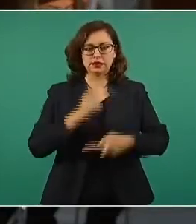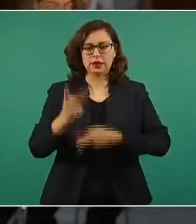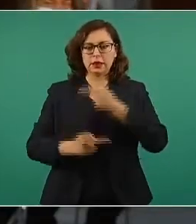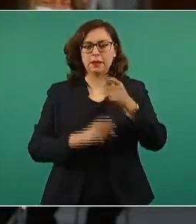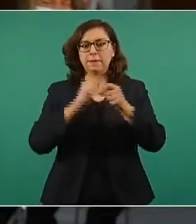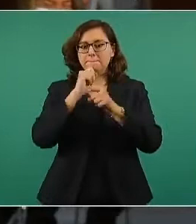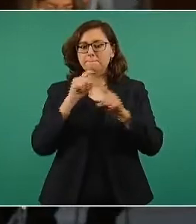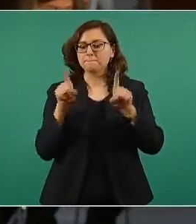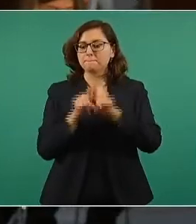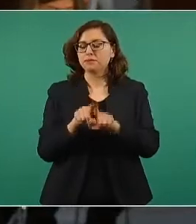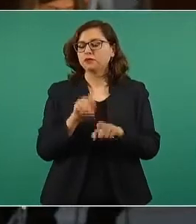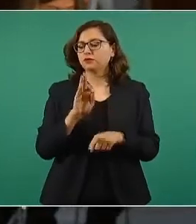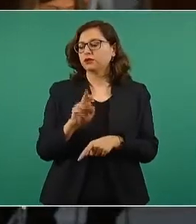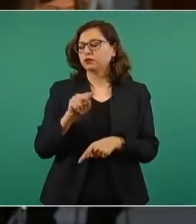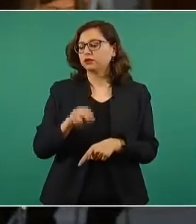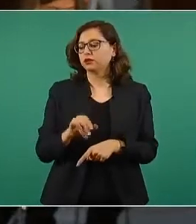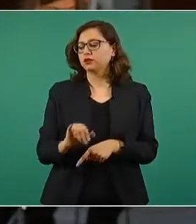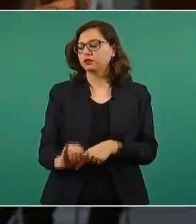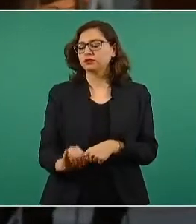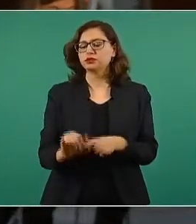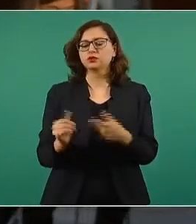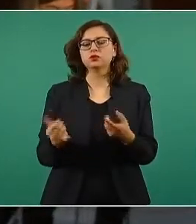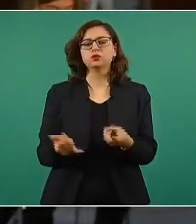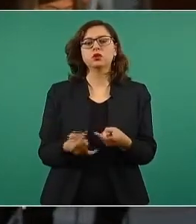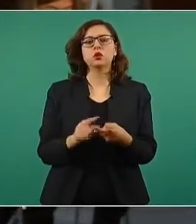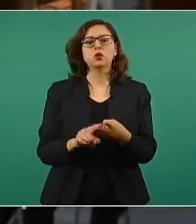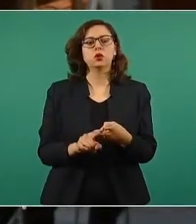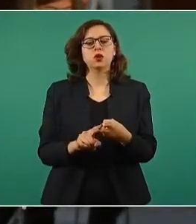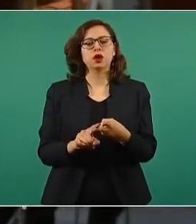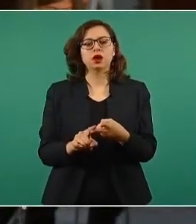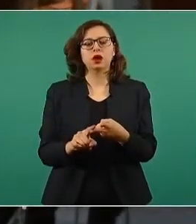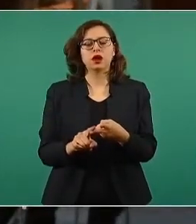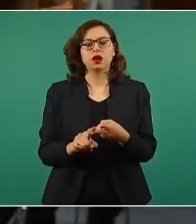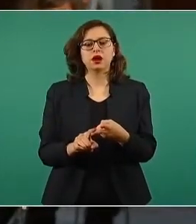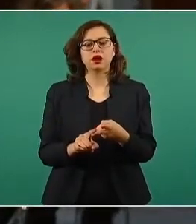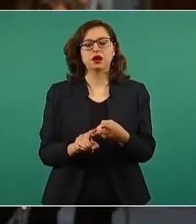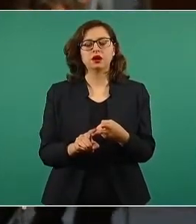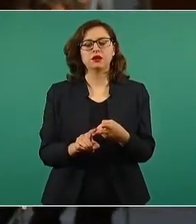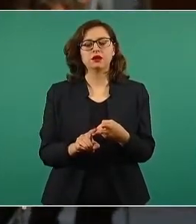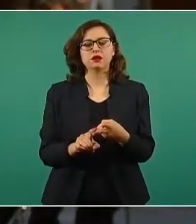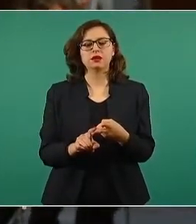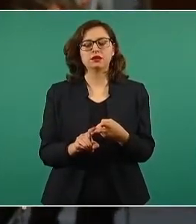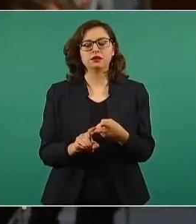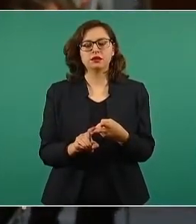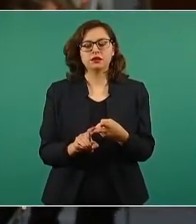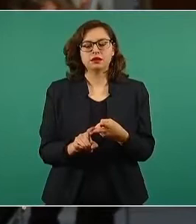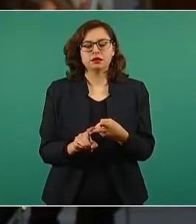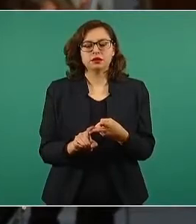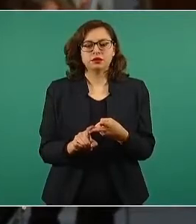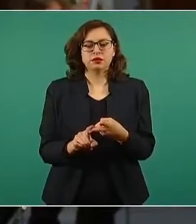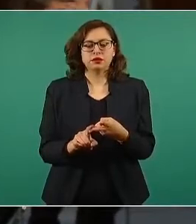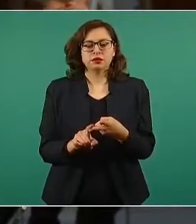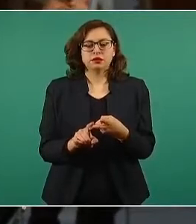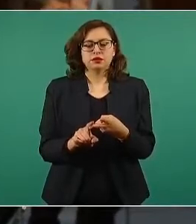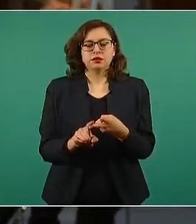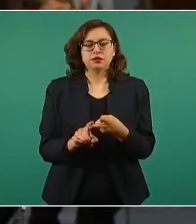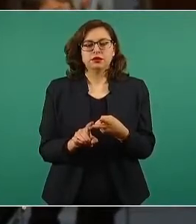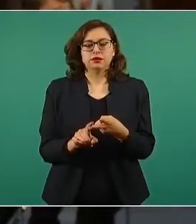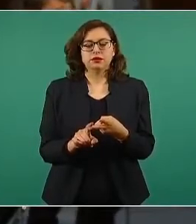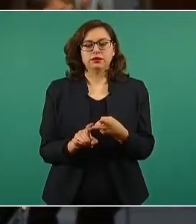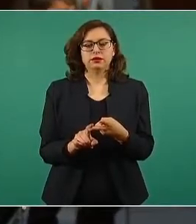Fondo Nacional de Infraestructura, que no sean… la obra no tiene